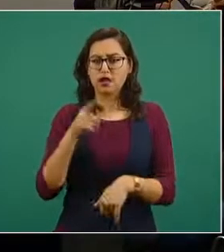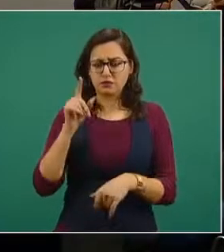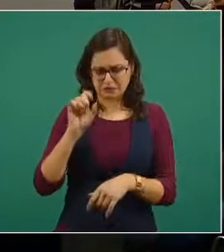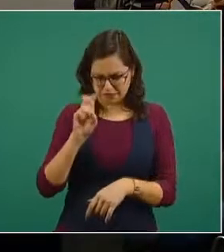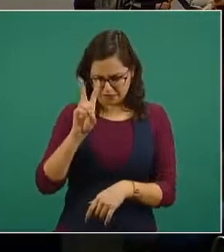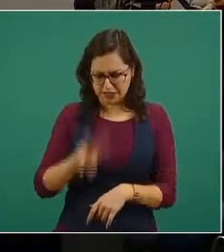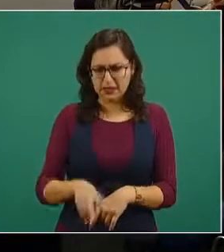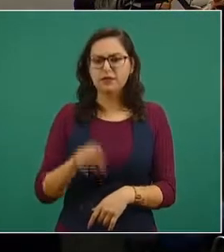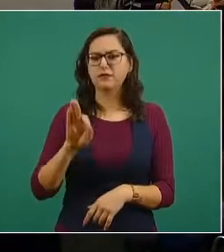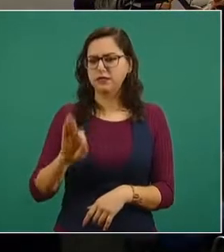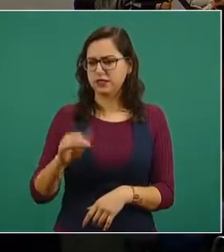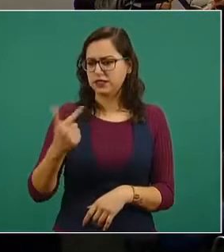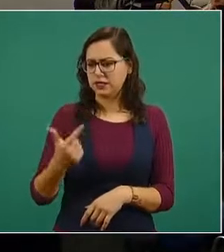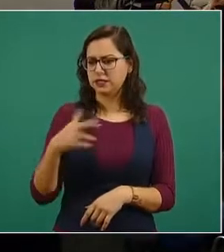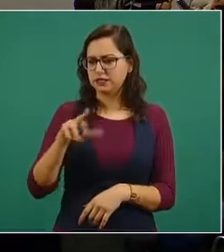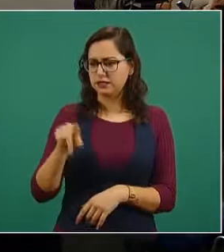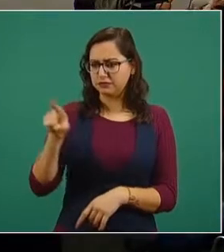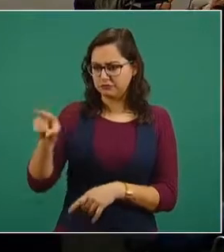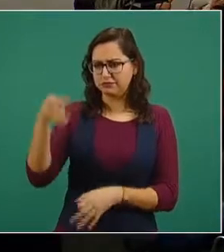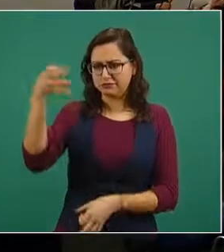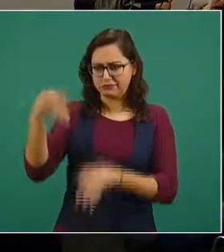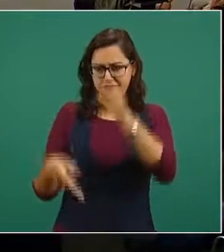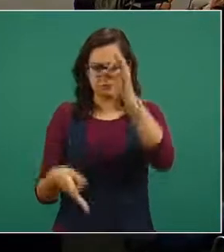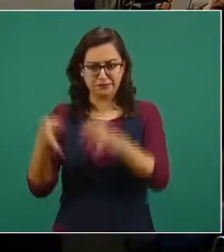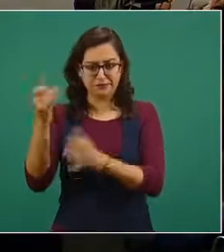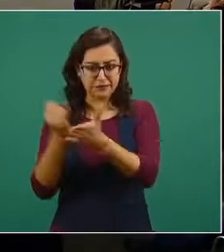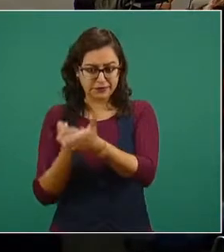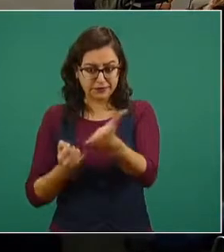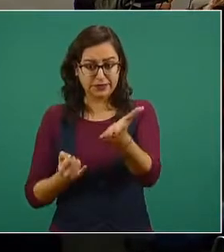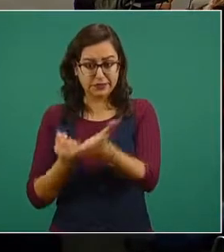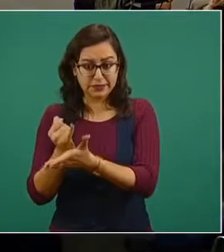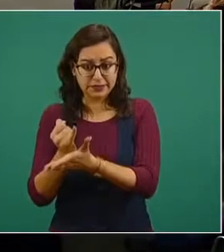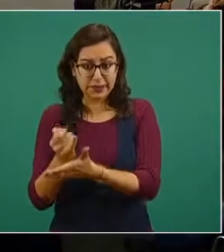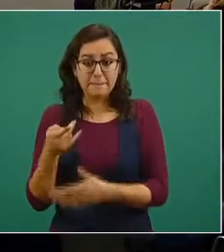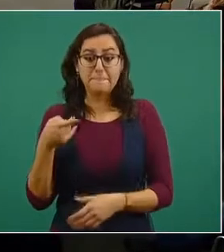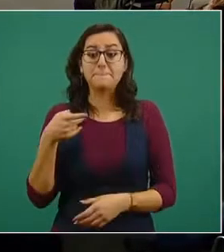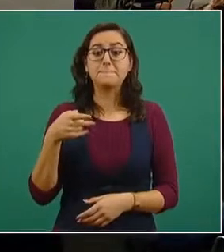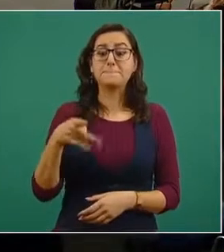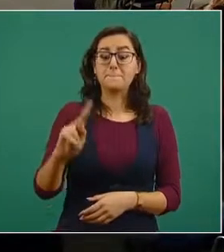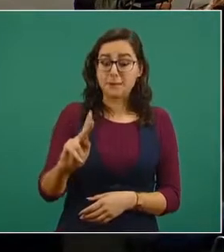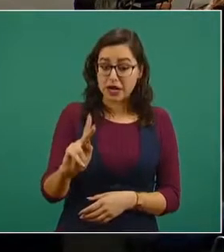que el gobierno que represento